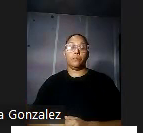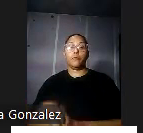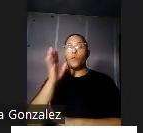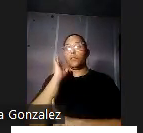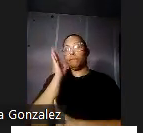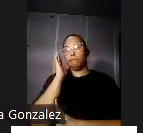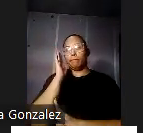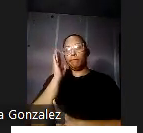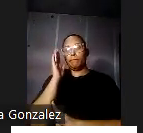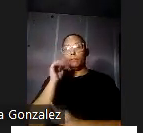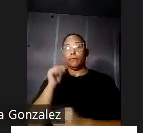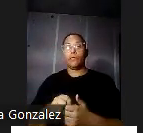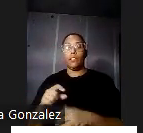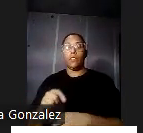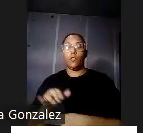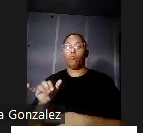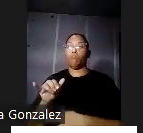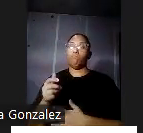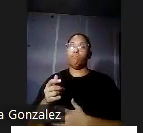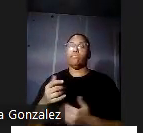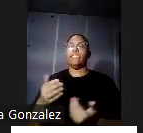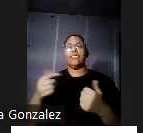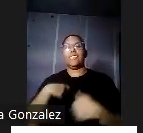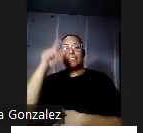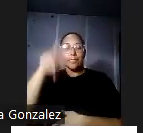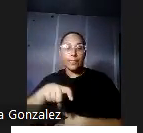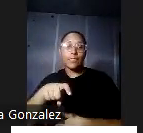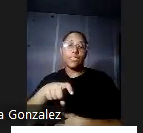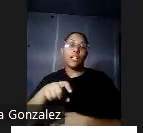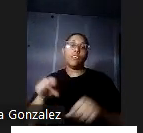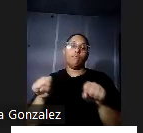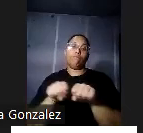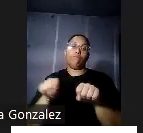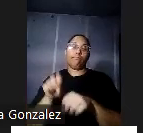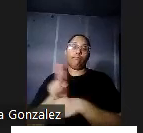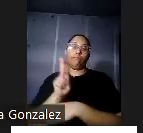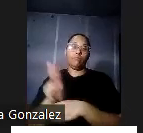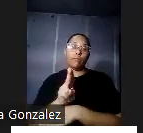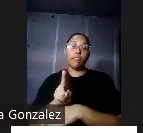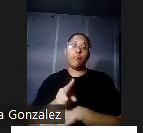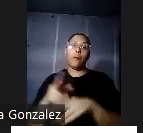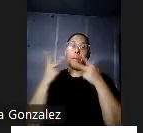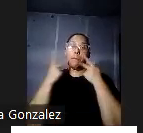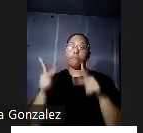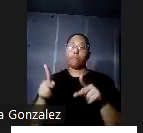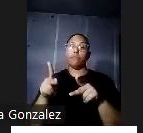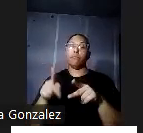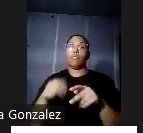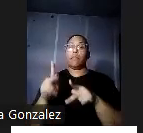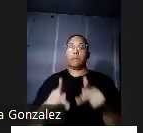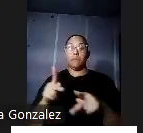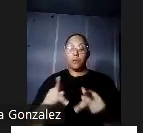de la conveniencia de usar zapatos para evitar las enfermedades tropicales que diezman a la población campesina no